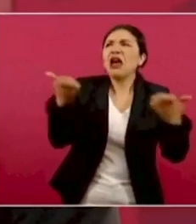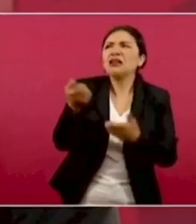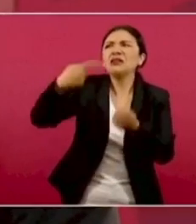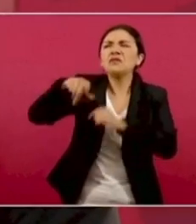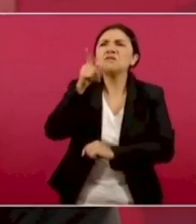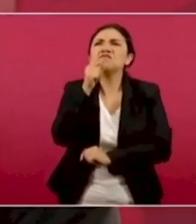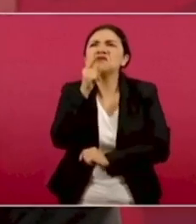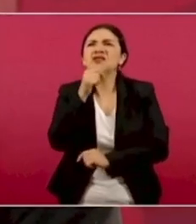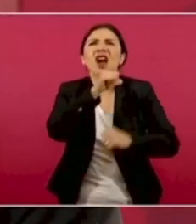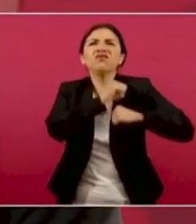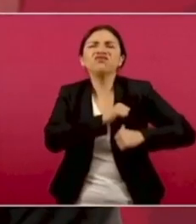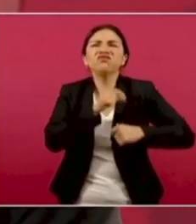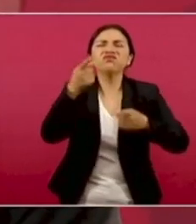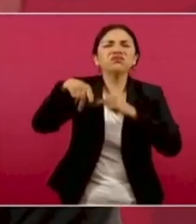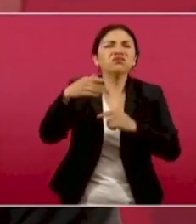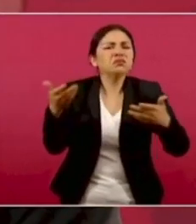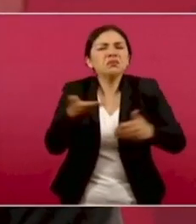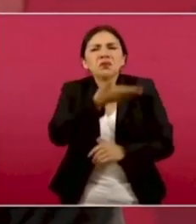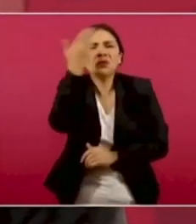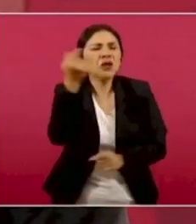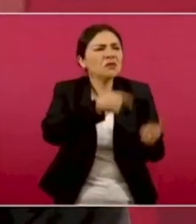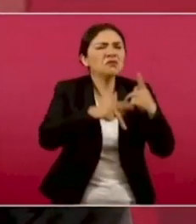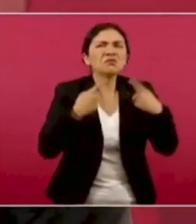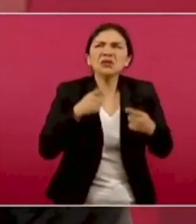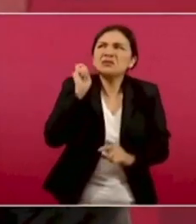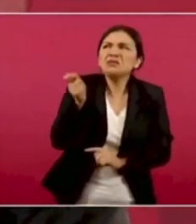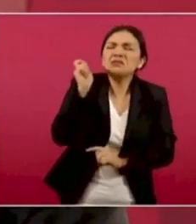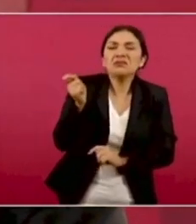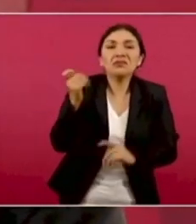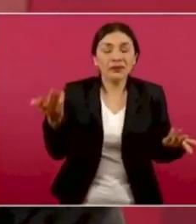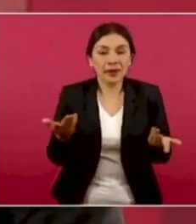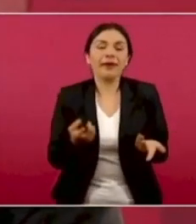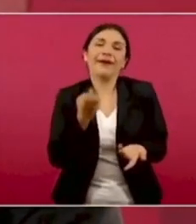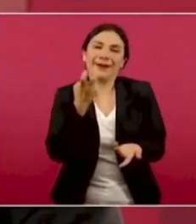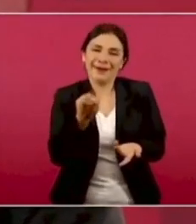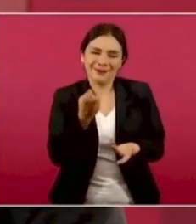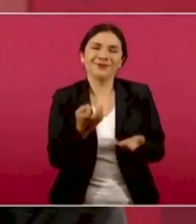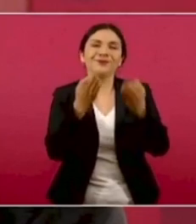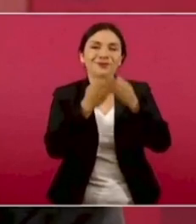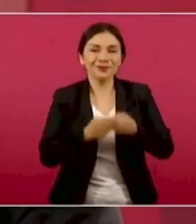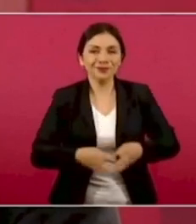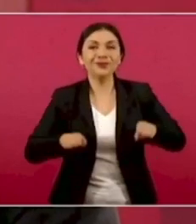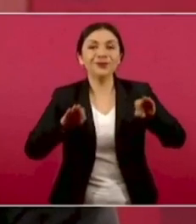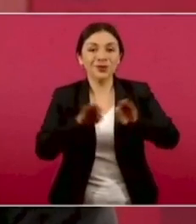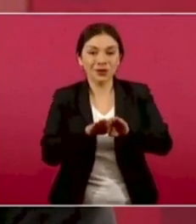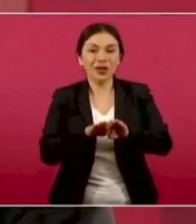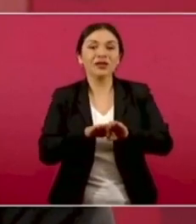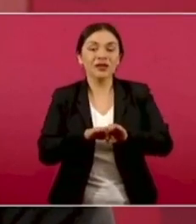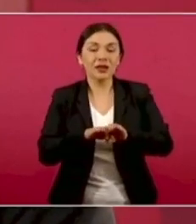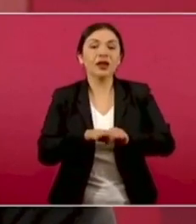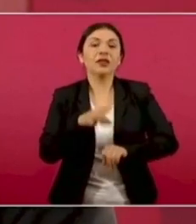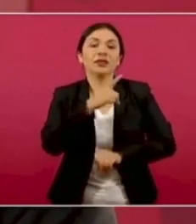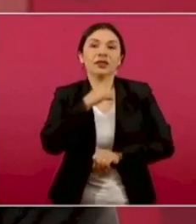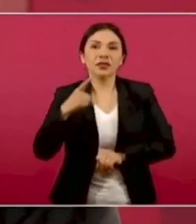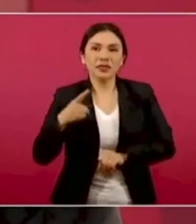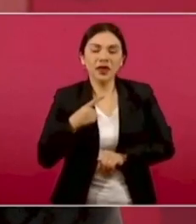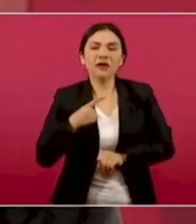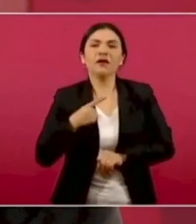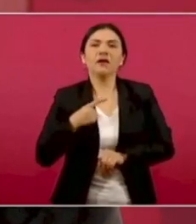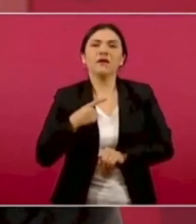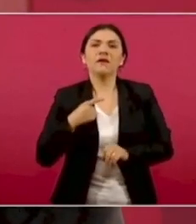es muy importante que se internalice